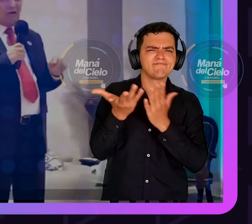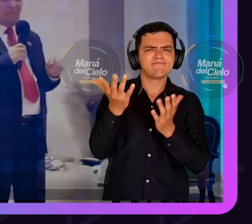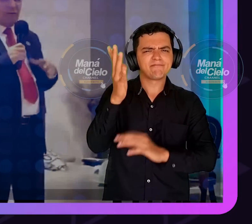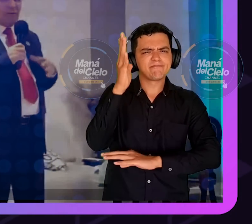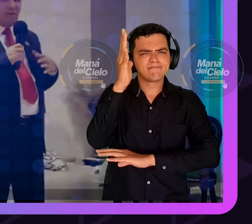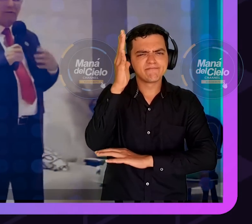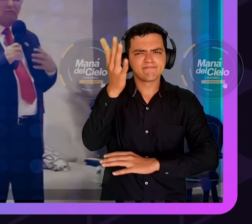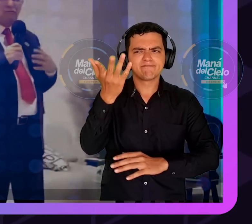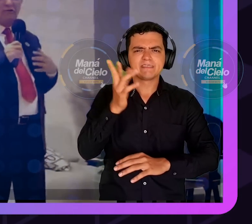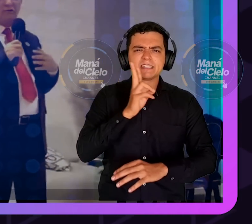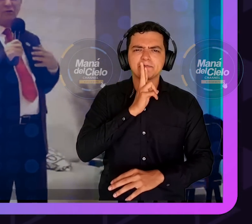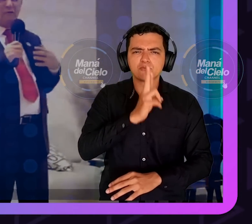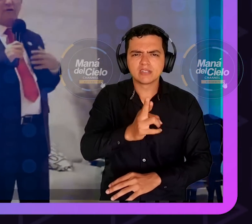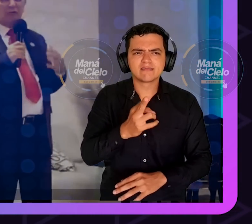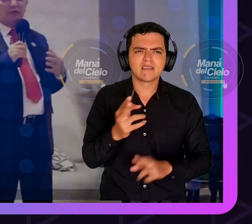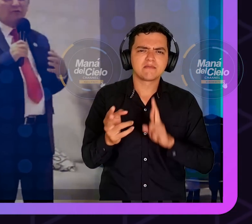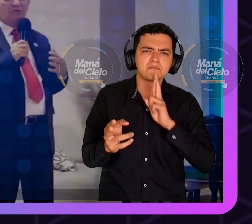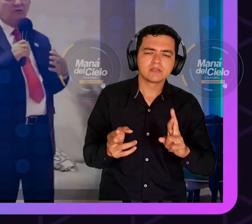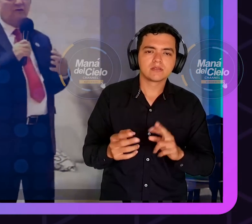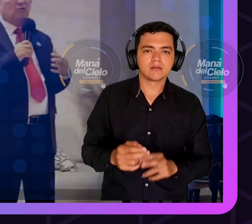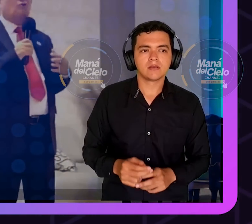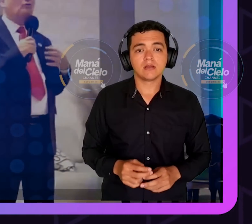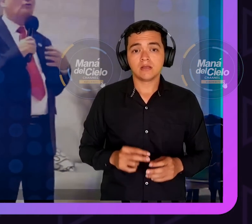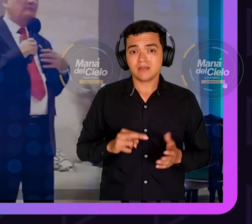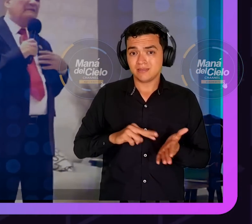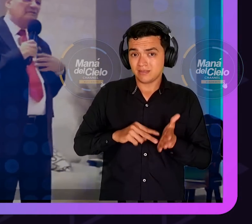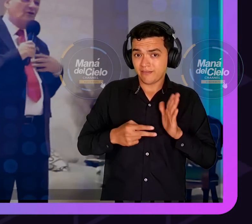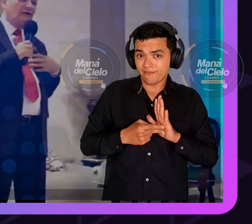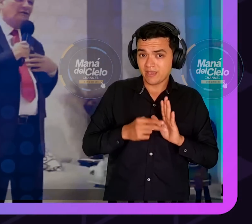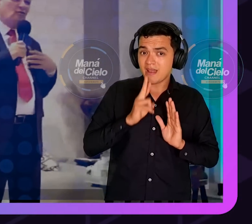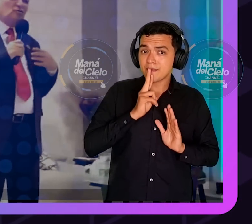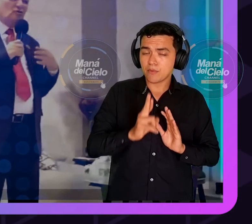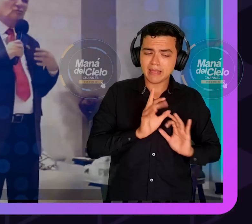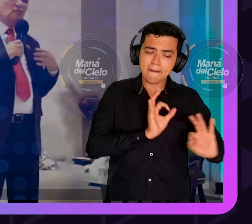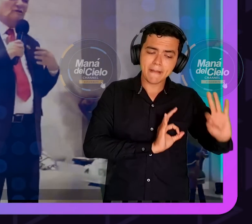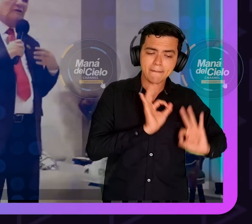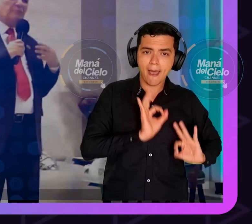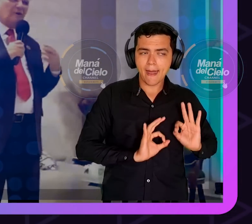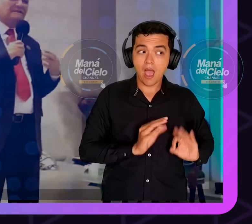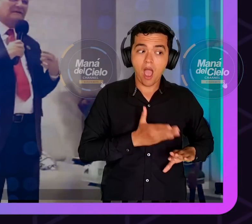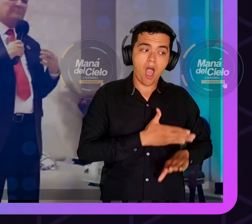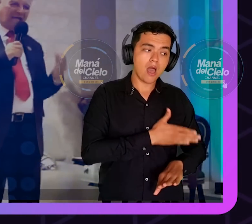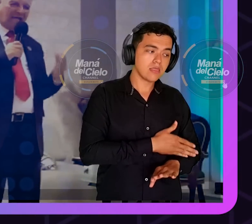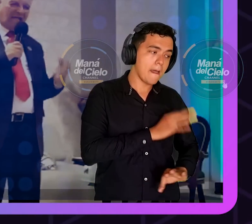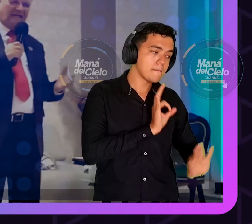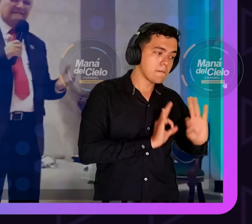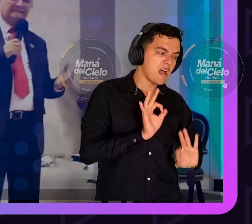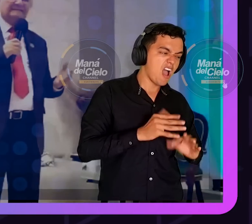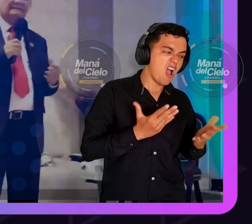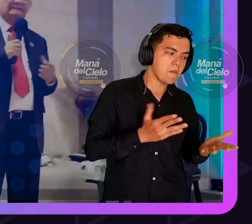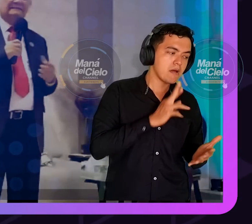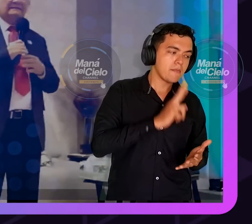me has preguntado y lo que me has respondido son convicciones. No son respuestas preparadas.